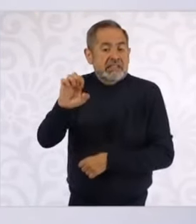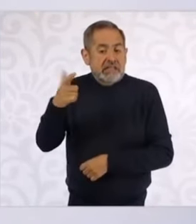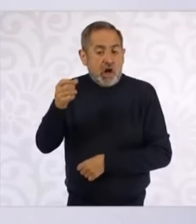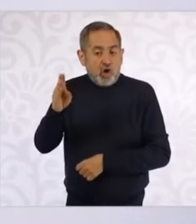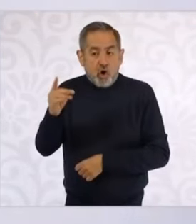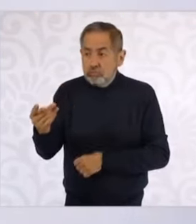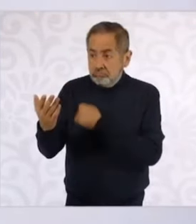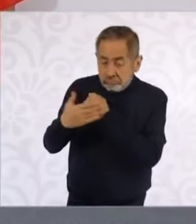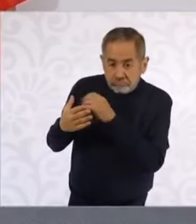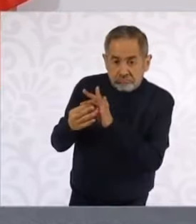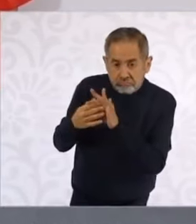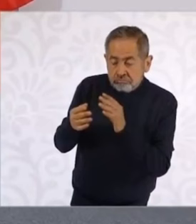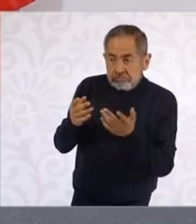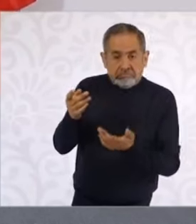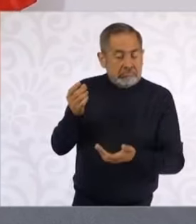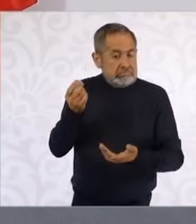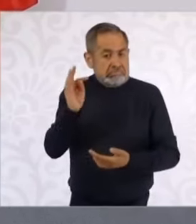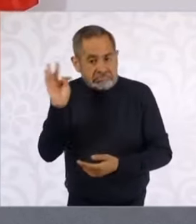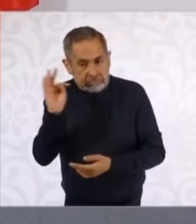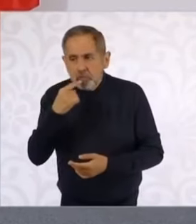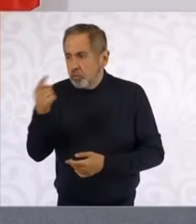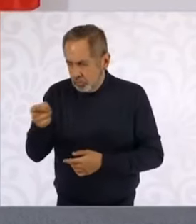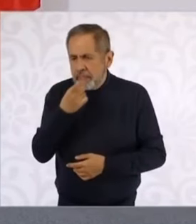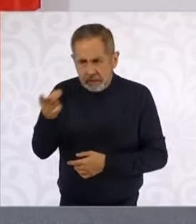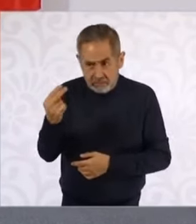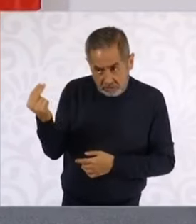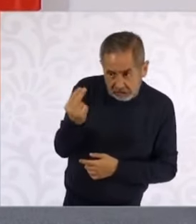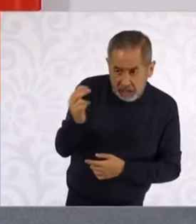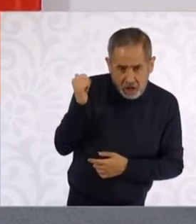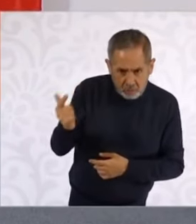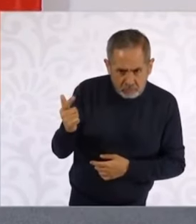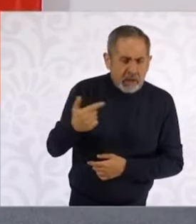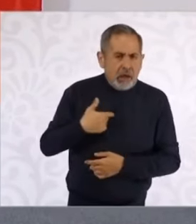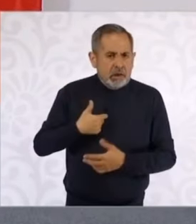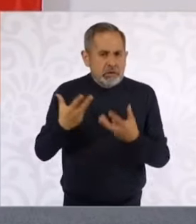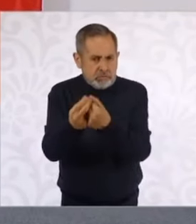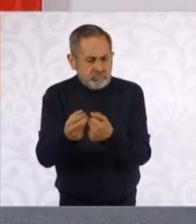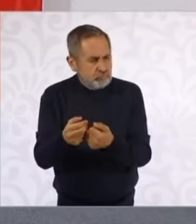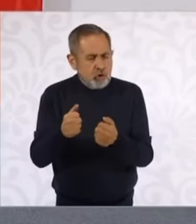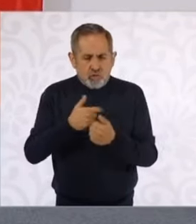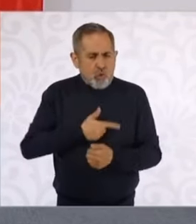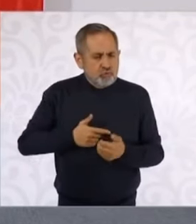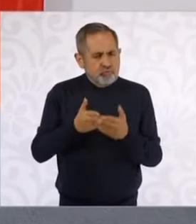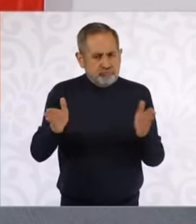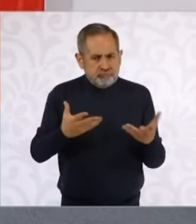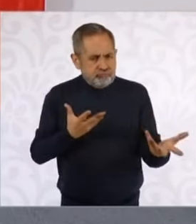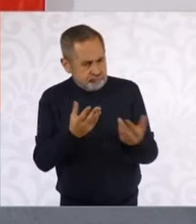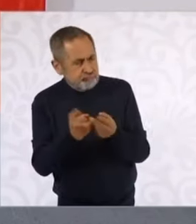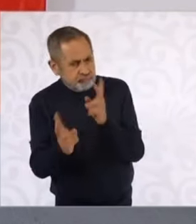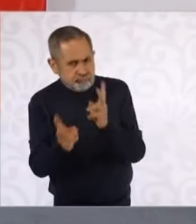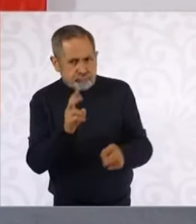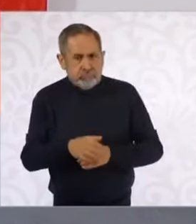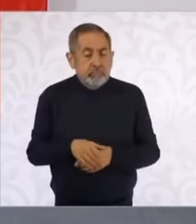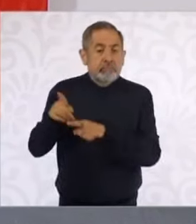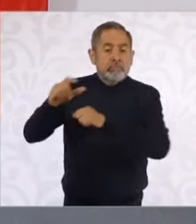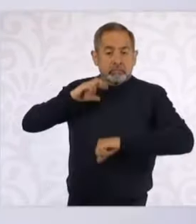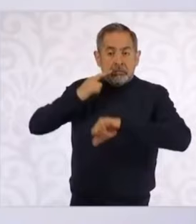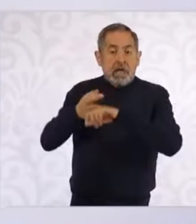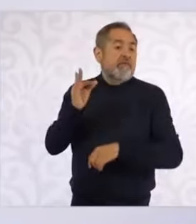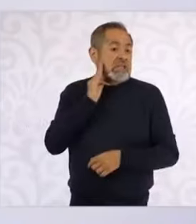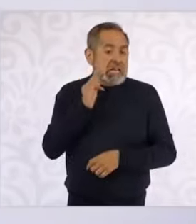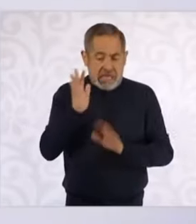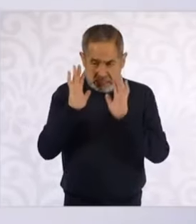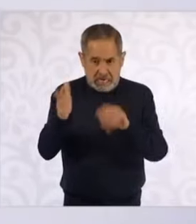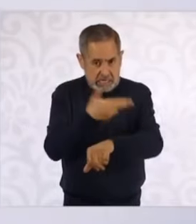la orientación de que en caso de que así lo requieran, estarán siempre las puertas abiertas, entiendo que la Fiscalía los va a recibir